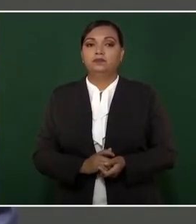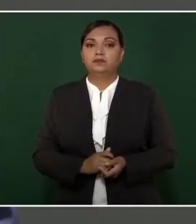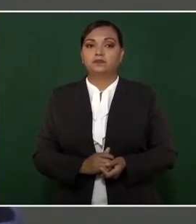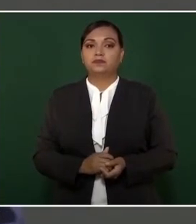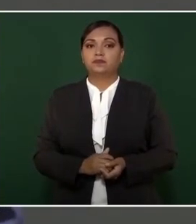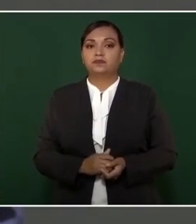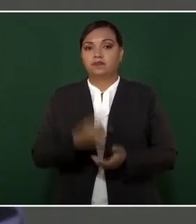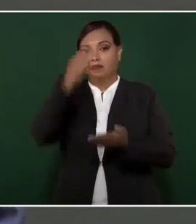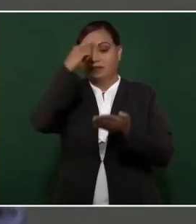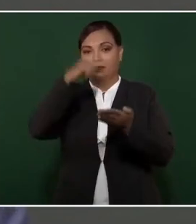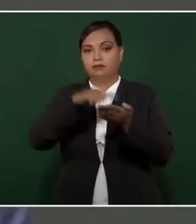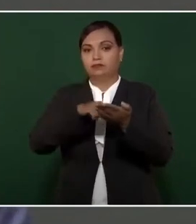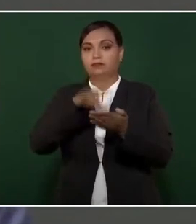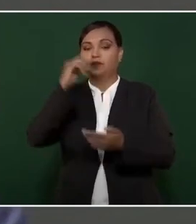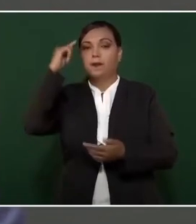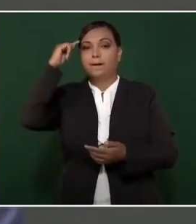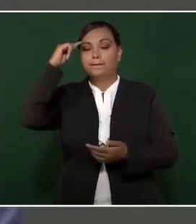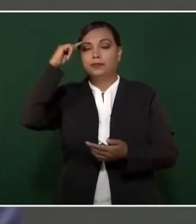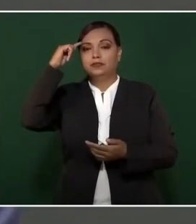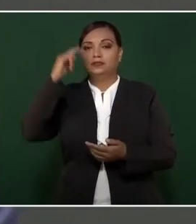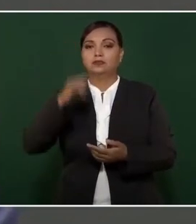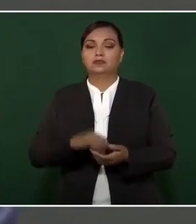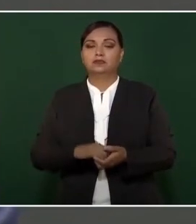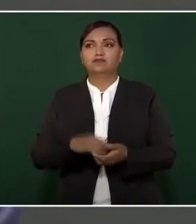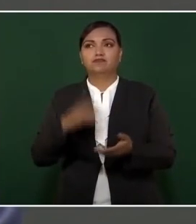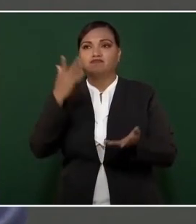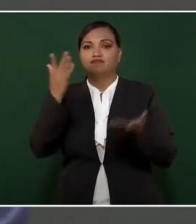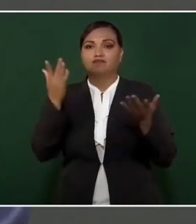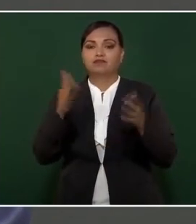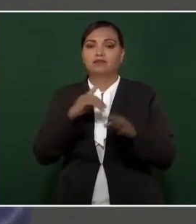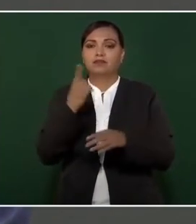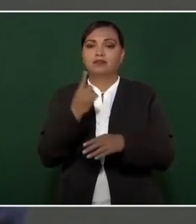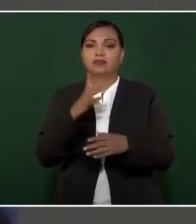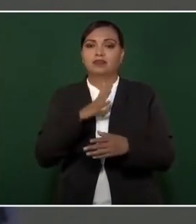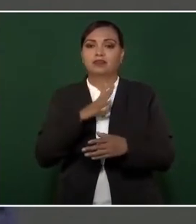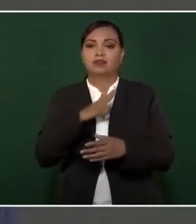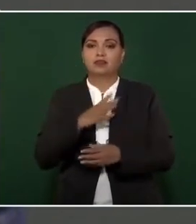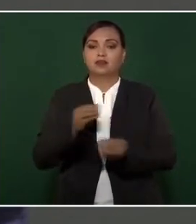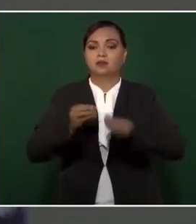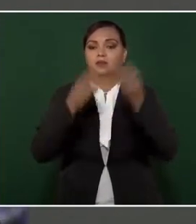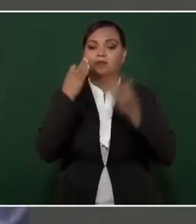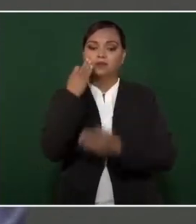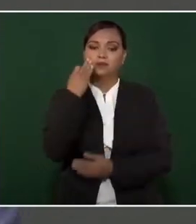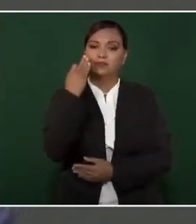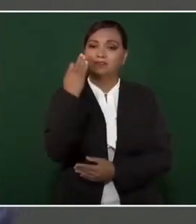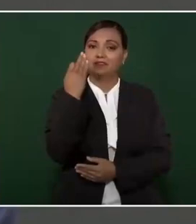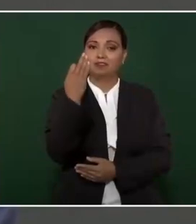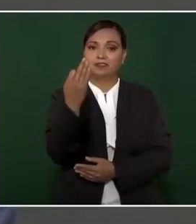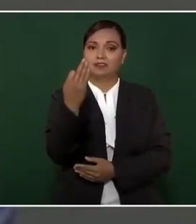creo que no se pensó que era demasiado tiempo.